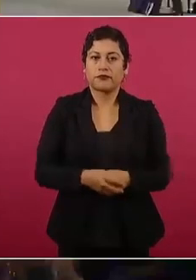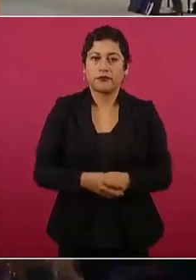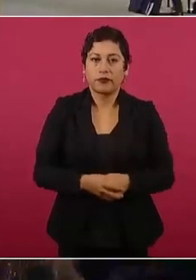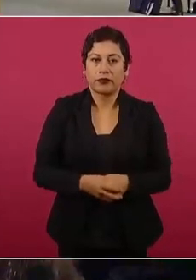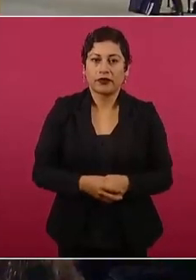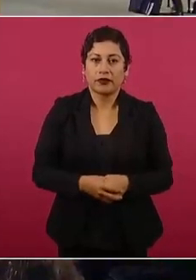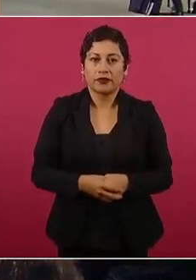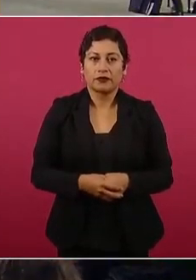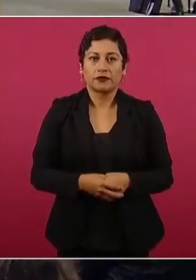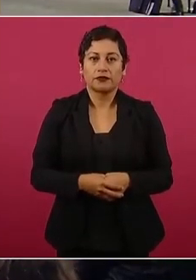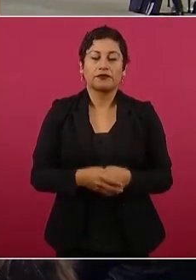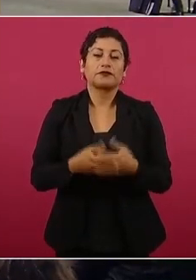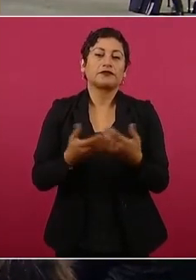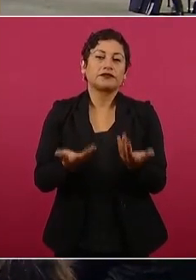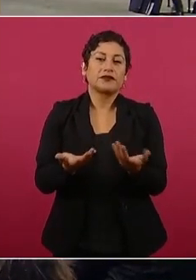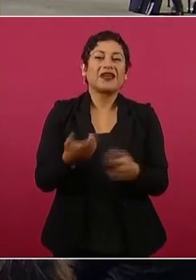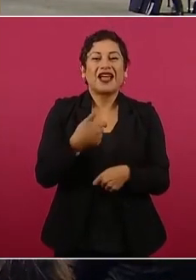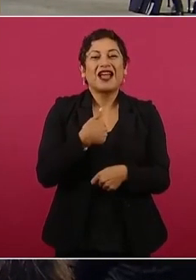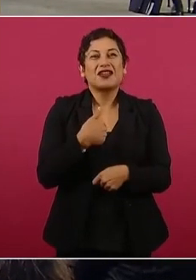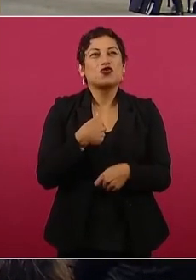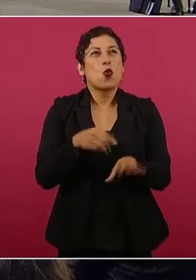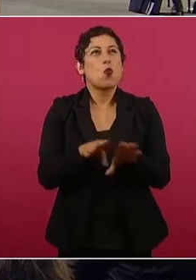hago discursos y